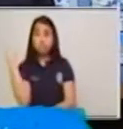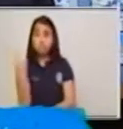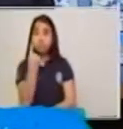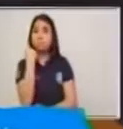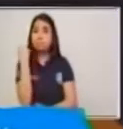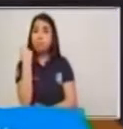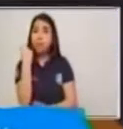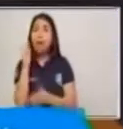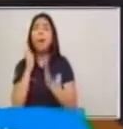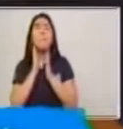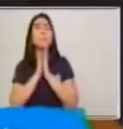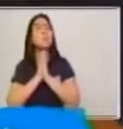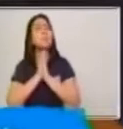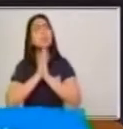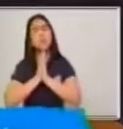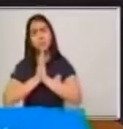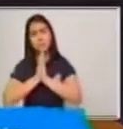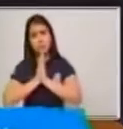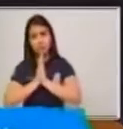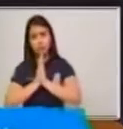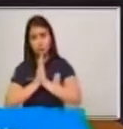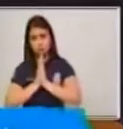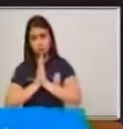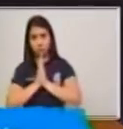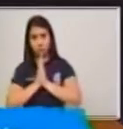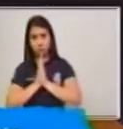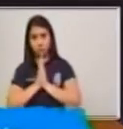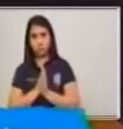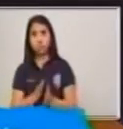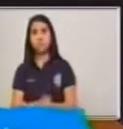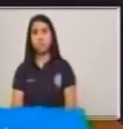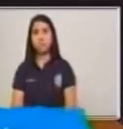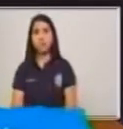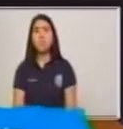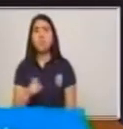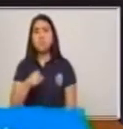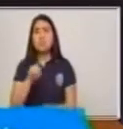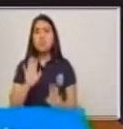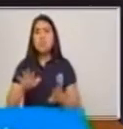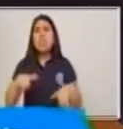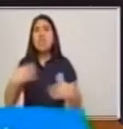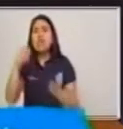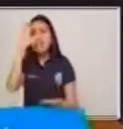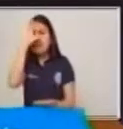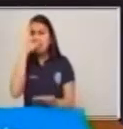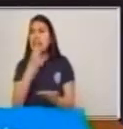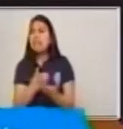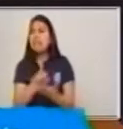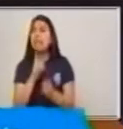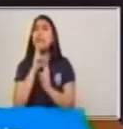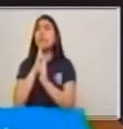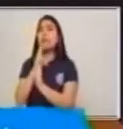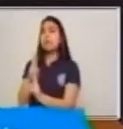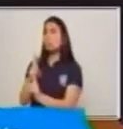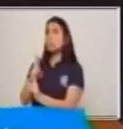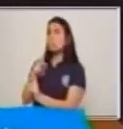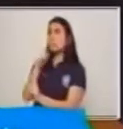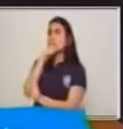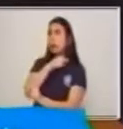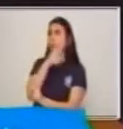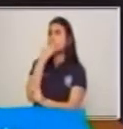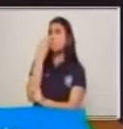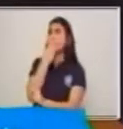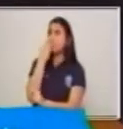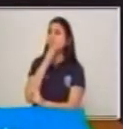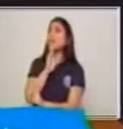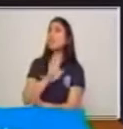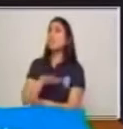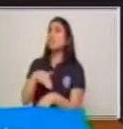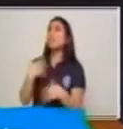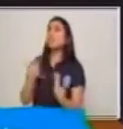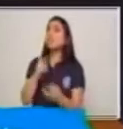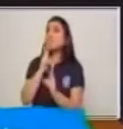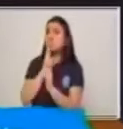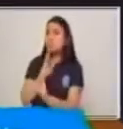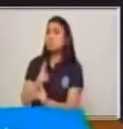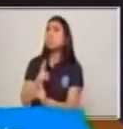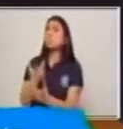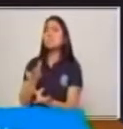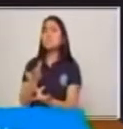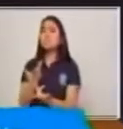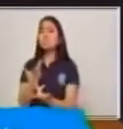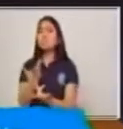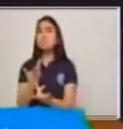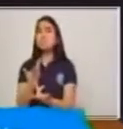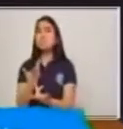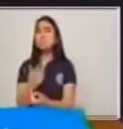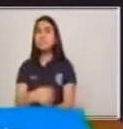¿Qué creen? ¿Qué le pudo responder Sofía? A ver. ¿Qué le respondió? ¿Qué creen ustedes? ¿Sí?